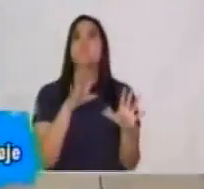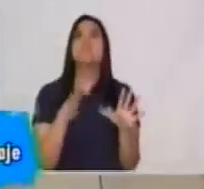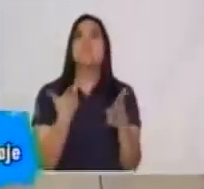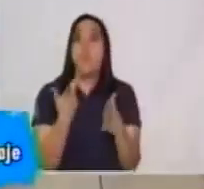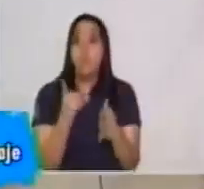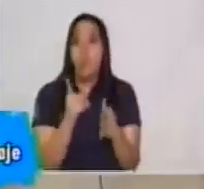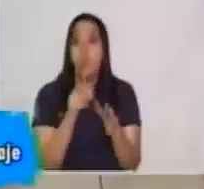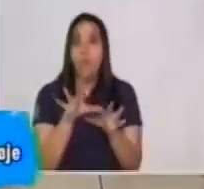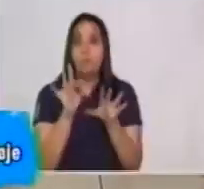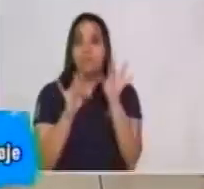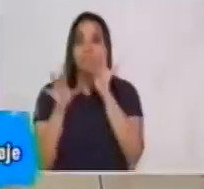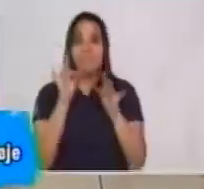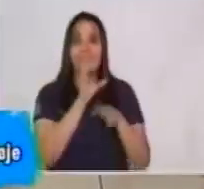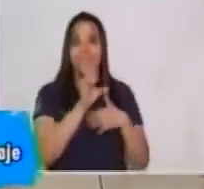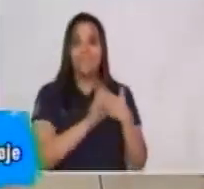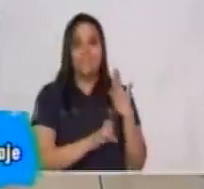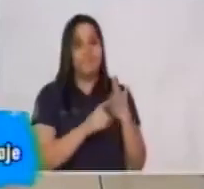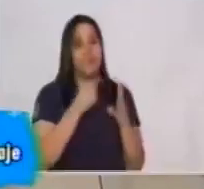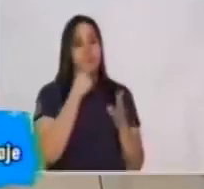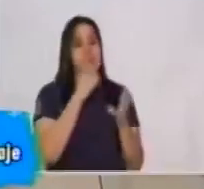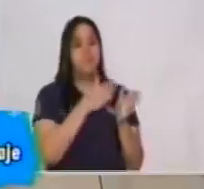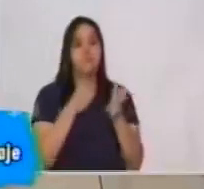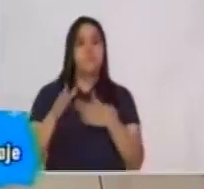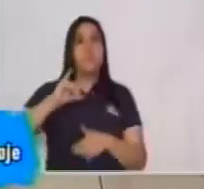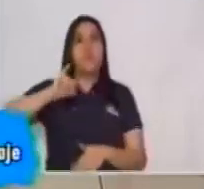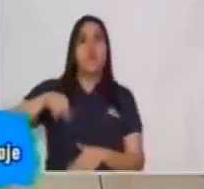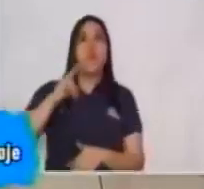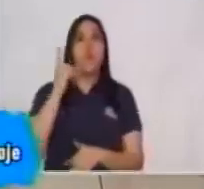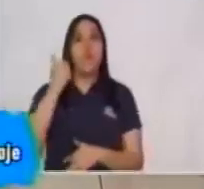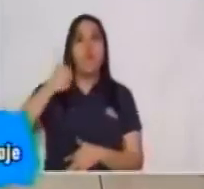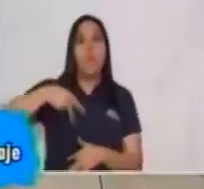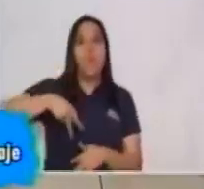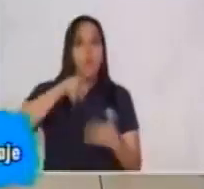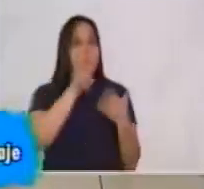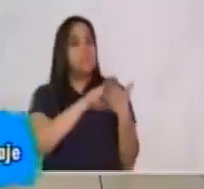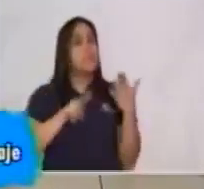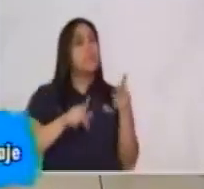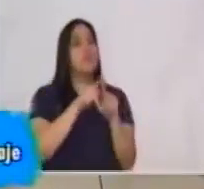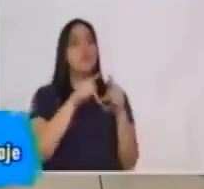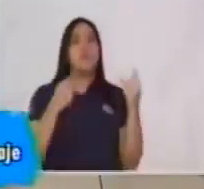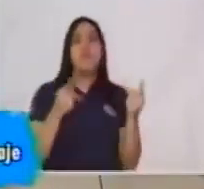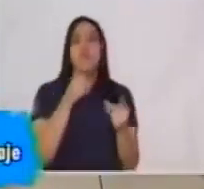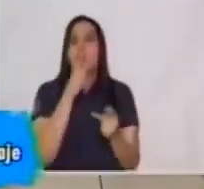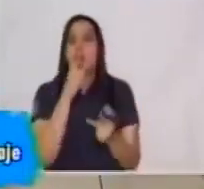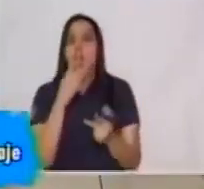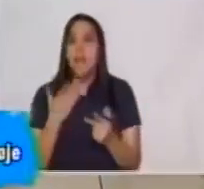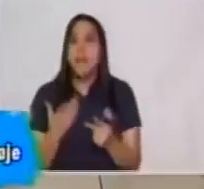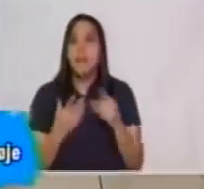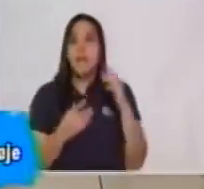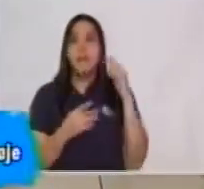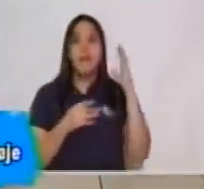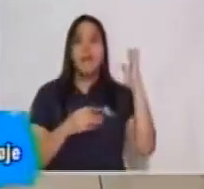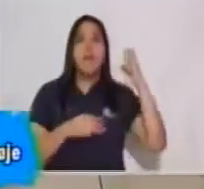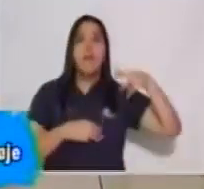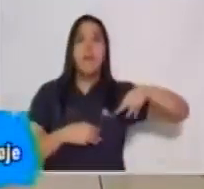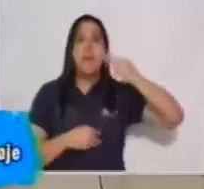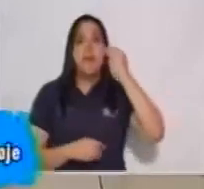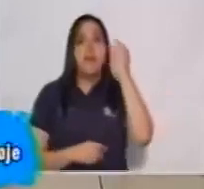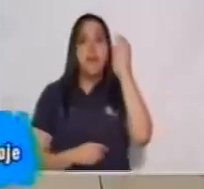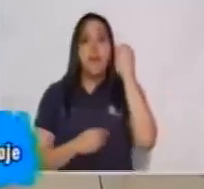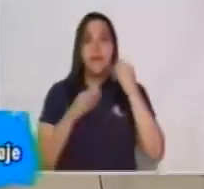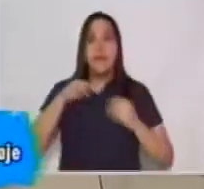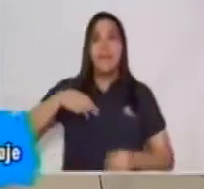comunicación. Juan está leyendo el periódico. ¿Quién crees tú que es el emisor? Aquí haremos uso también de inferencias.